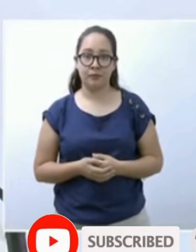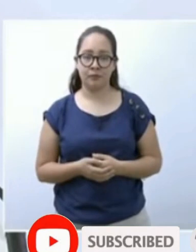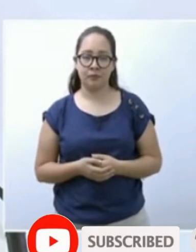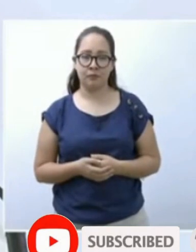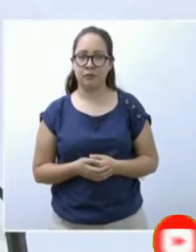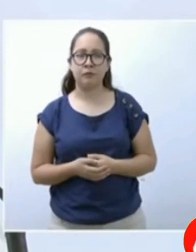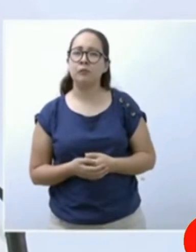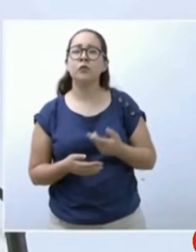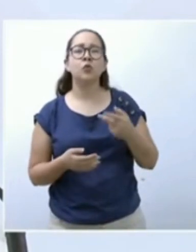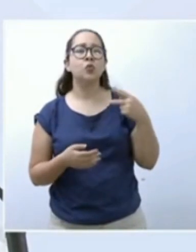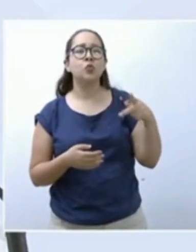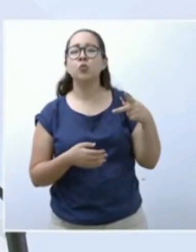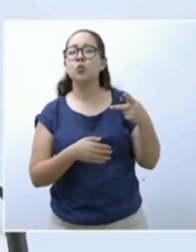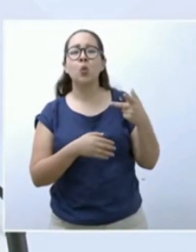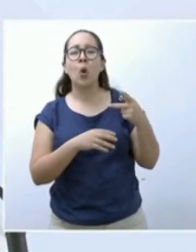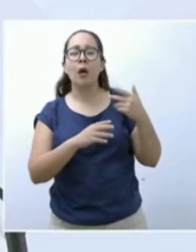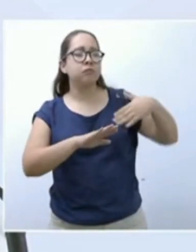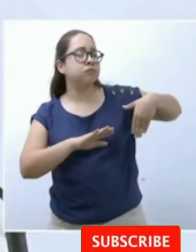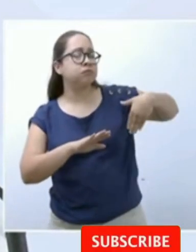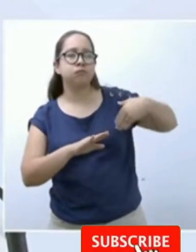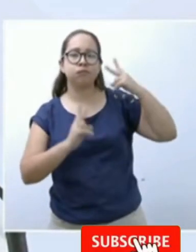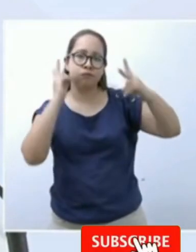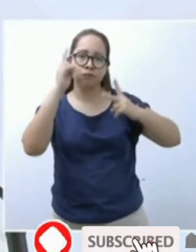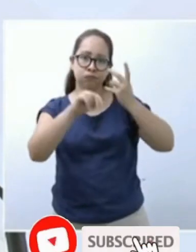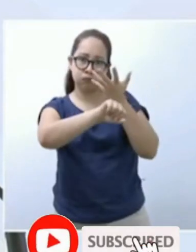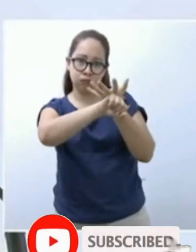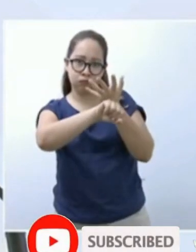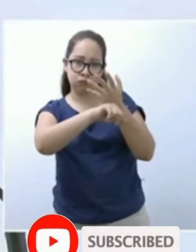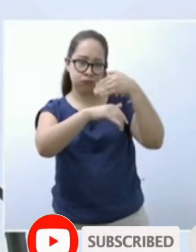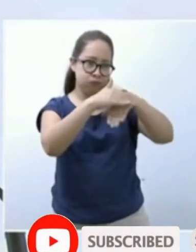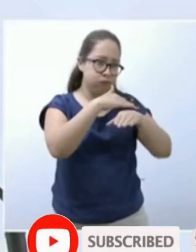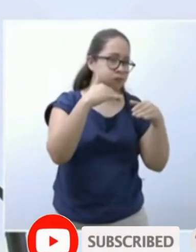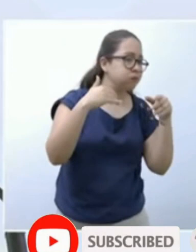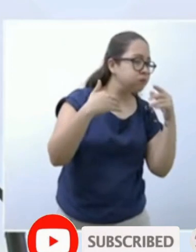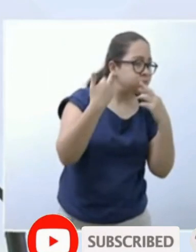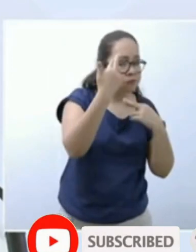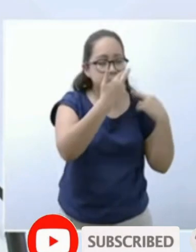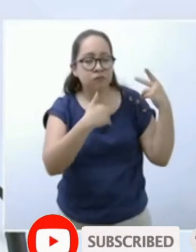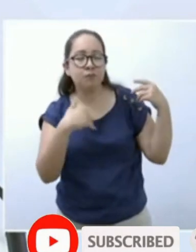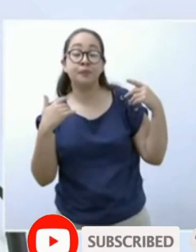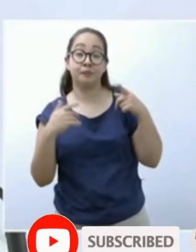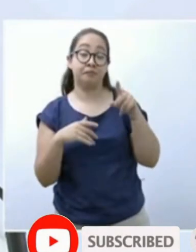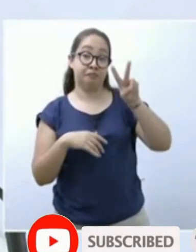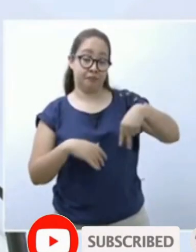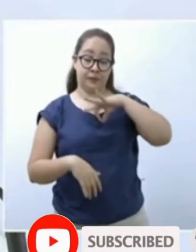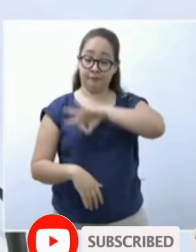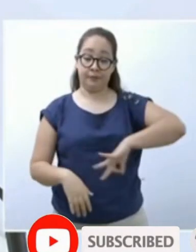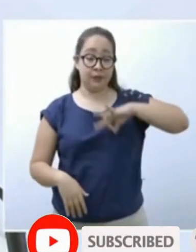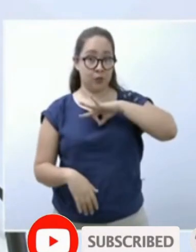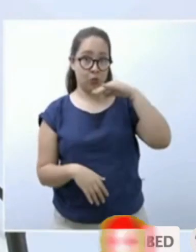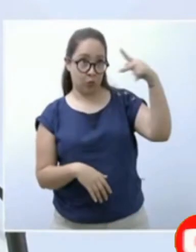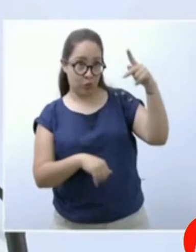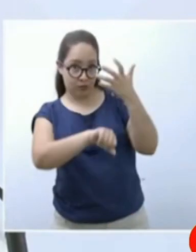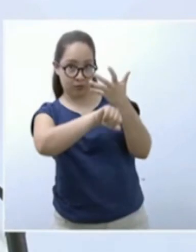gira que tuvo por Estados Unidos. Quiero expresar mis sinceras felicitaciones por el éxito allá